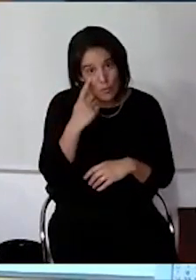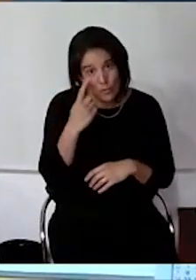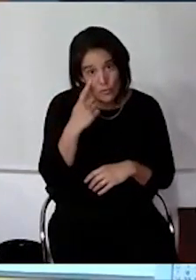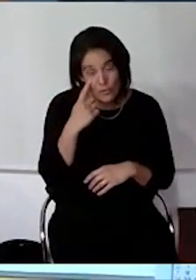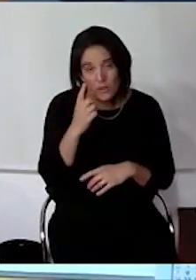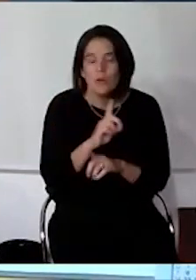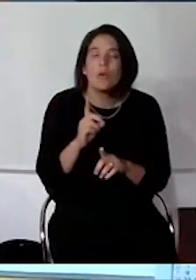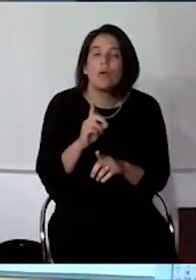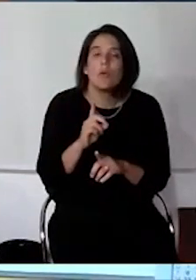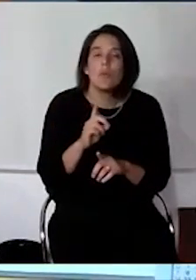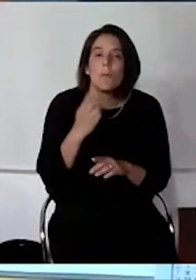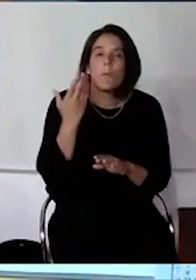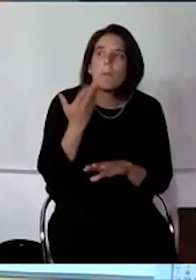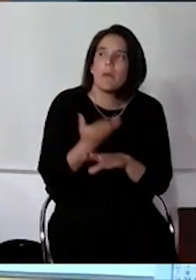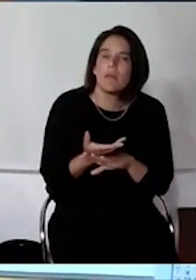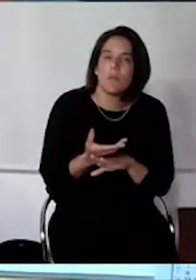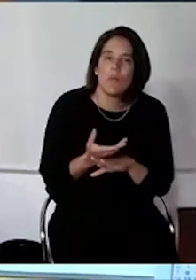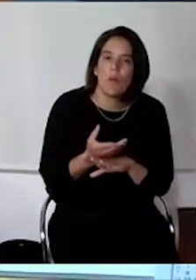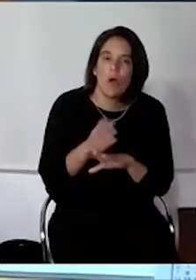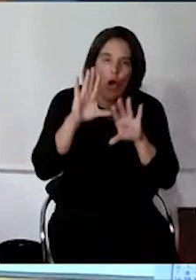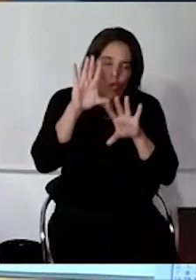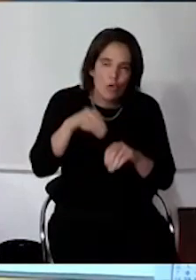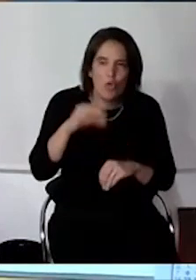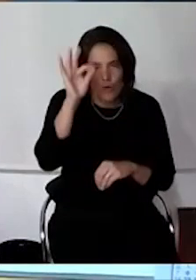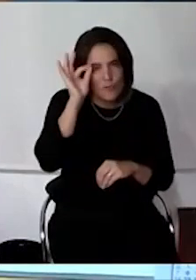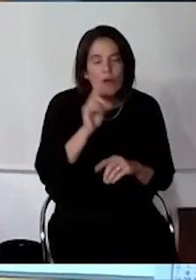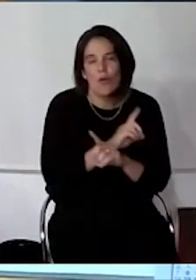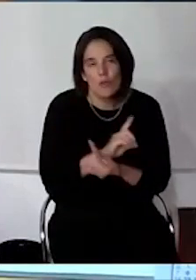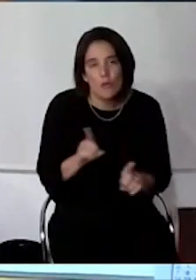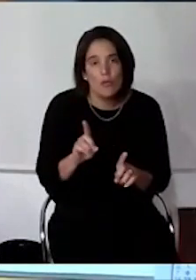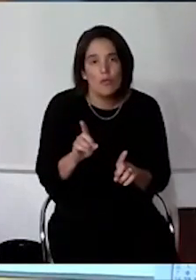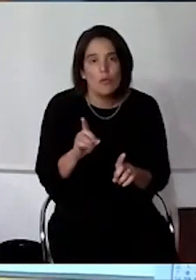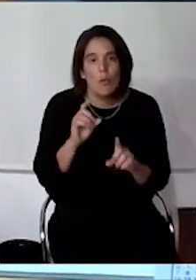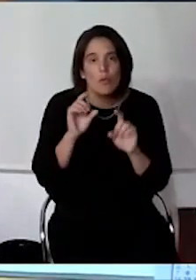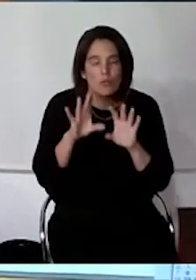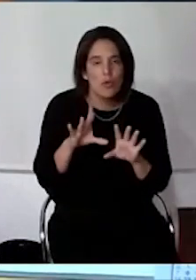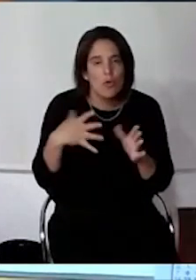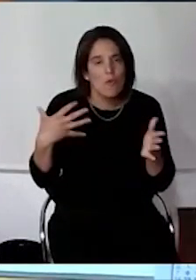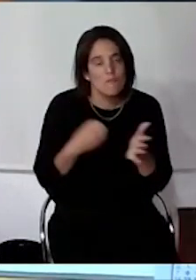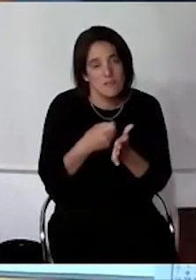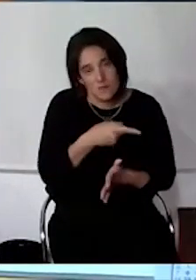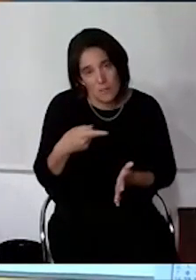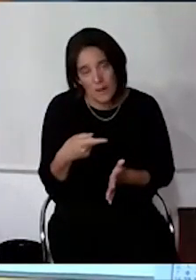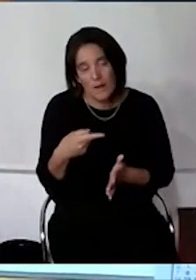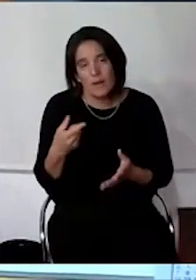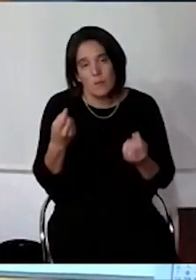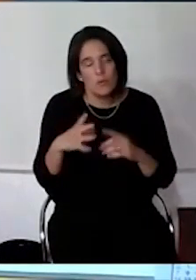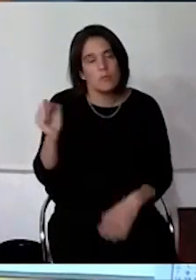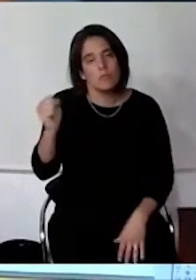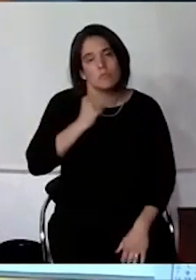pedimos que fuera durante toda la temporada, simplemente que fueran los fines de semana. Creemos que es algo